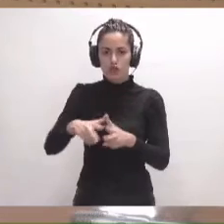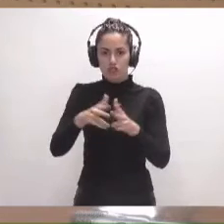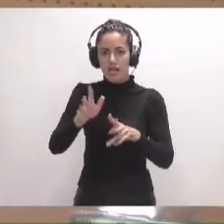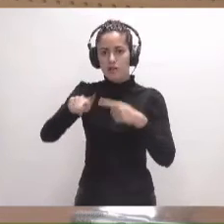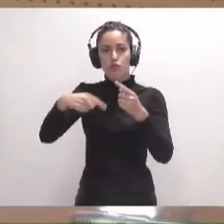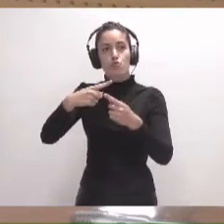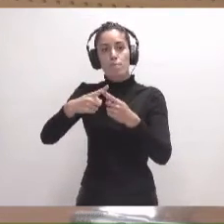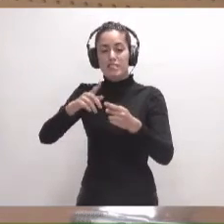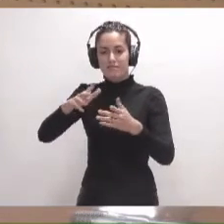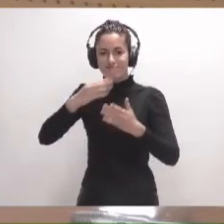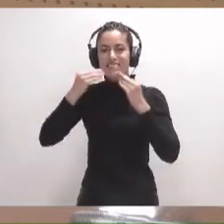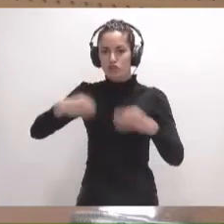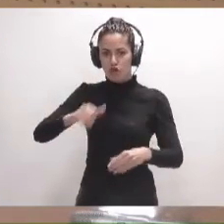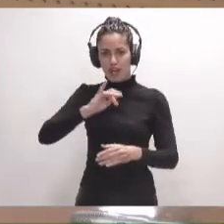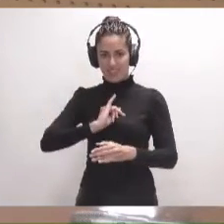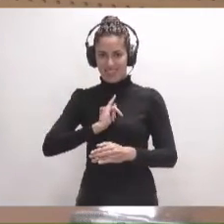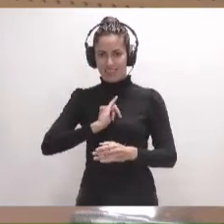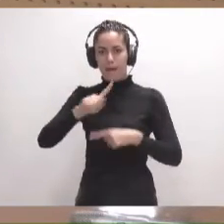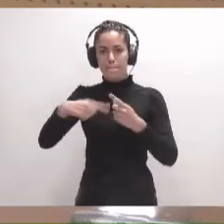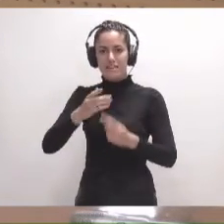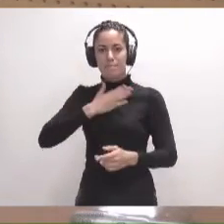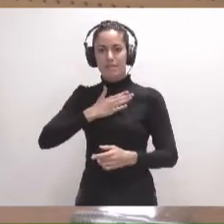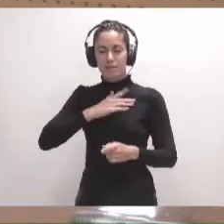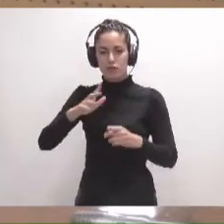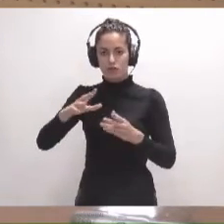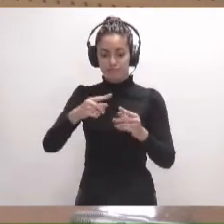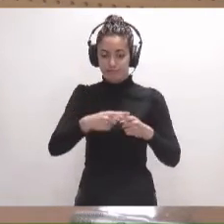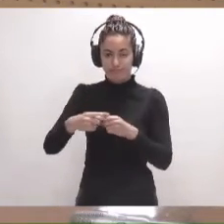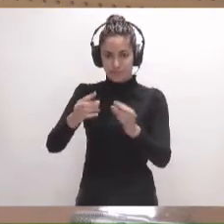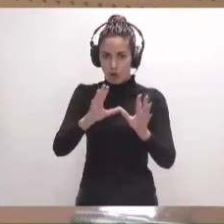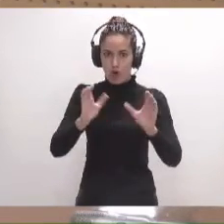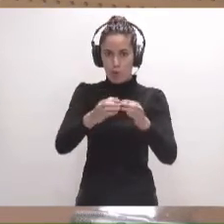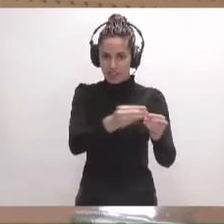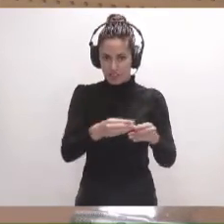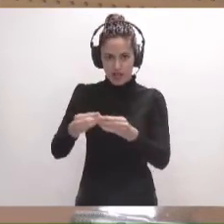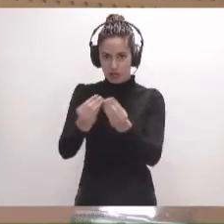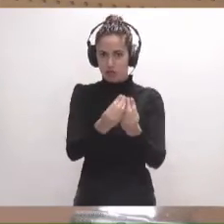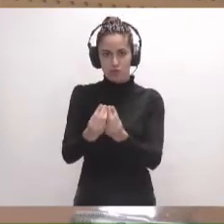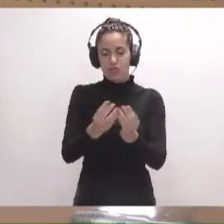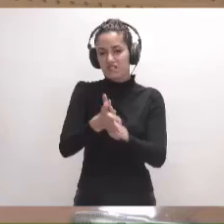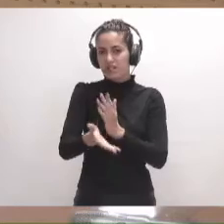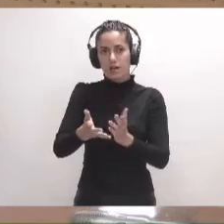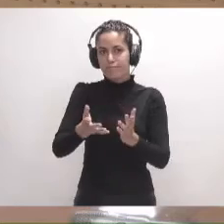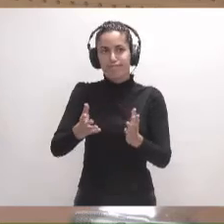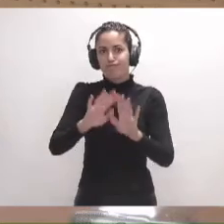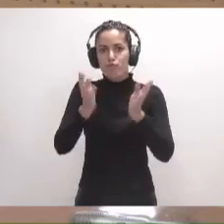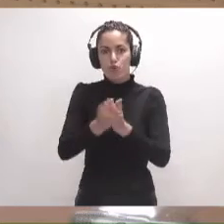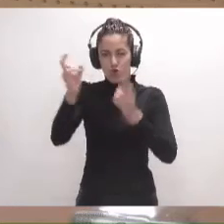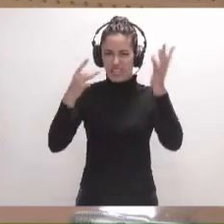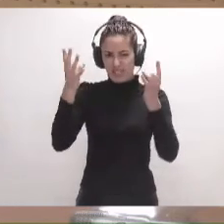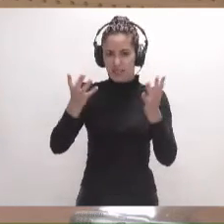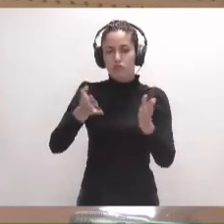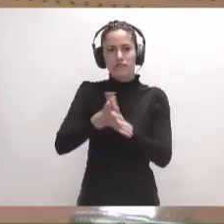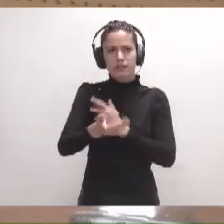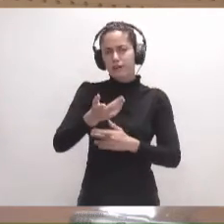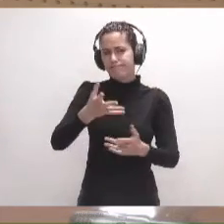nuestra historia, a nuestra identidad, a nuestro patrimonio comunitario, a nuestro mundo creativo. Yo entiendo